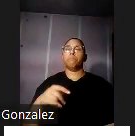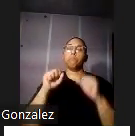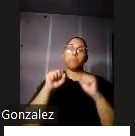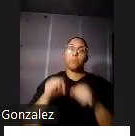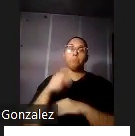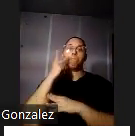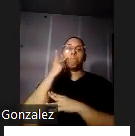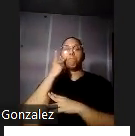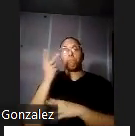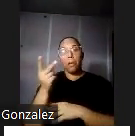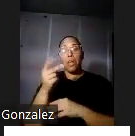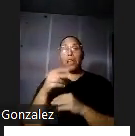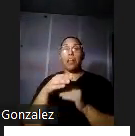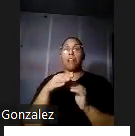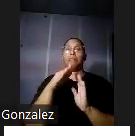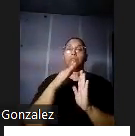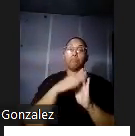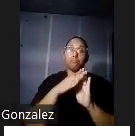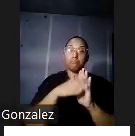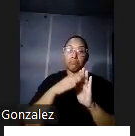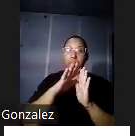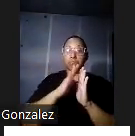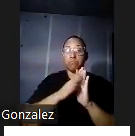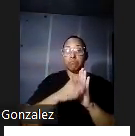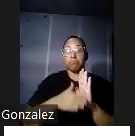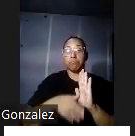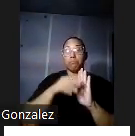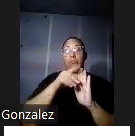del techo del techo de madera y las molduras